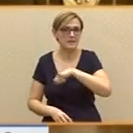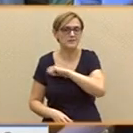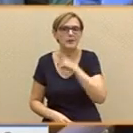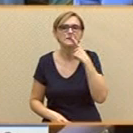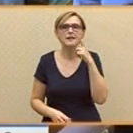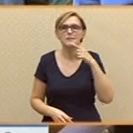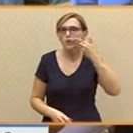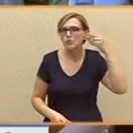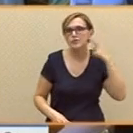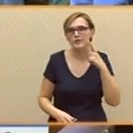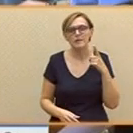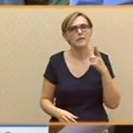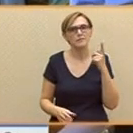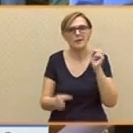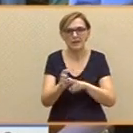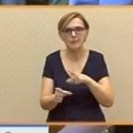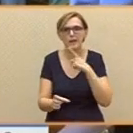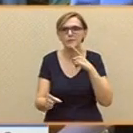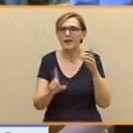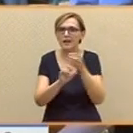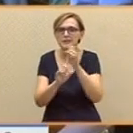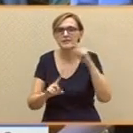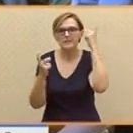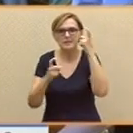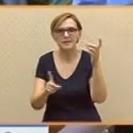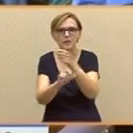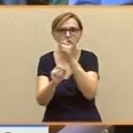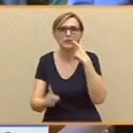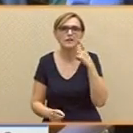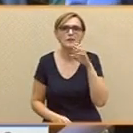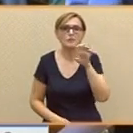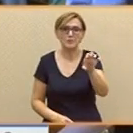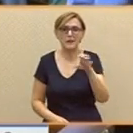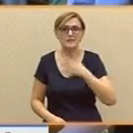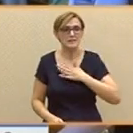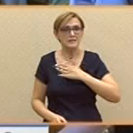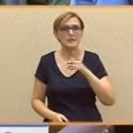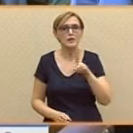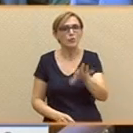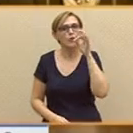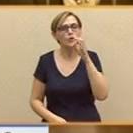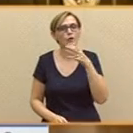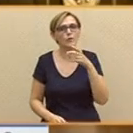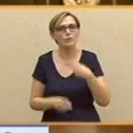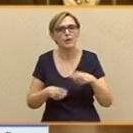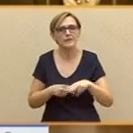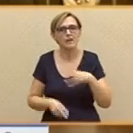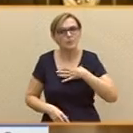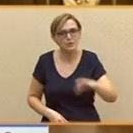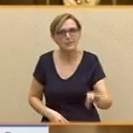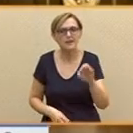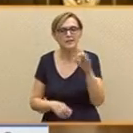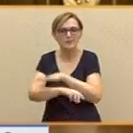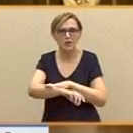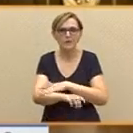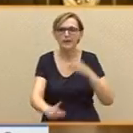contribuido a hacer lo posible y que a pesar de todas las dificultades en mi país haya hoy una opción política con posibilidades de gobernar que se enfrente a